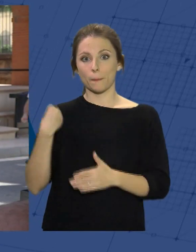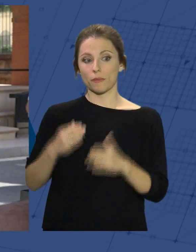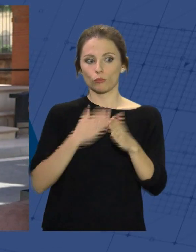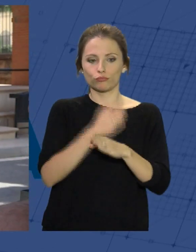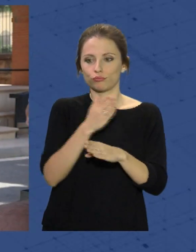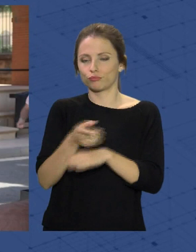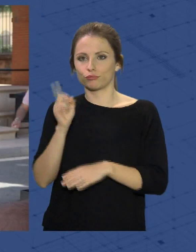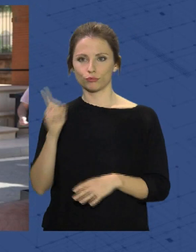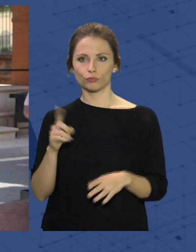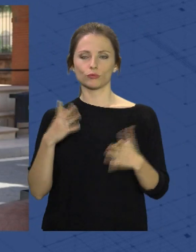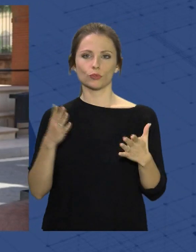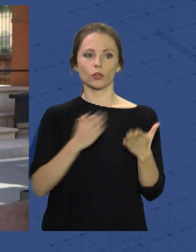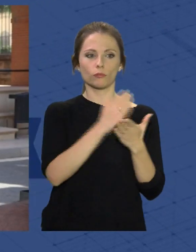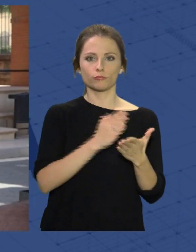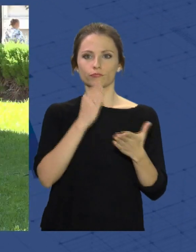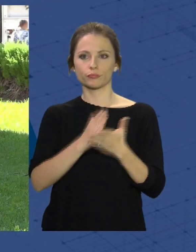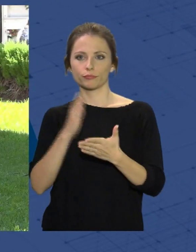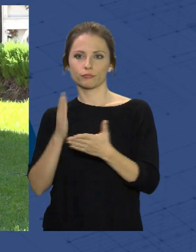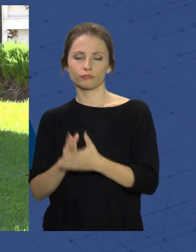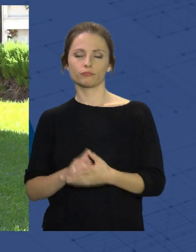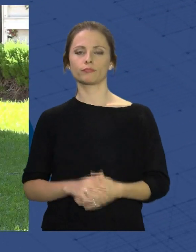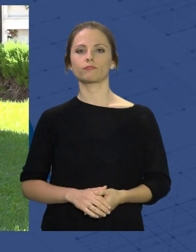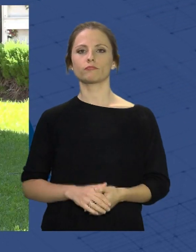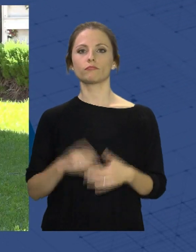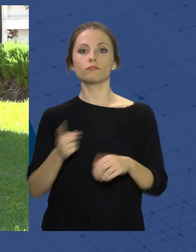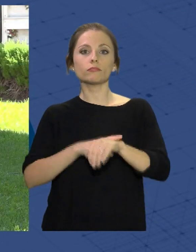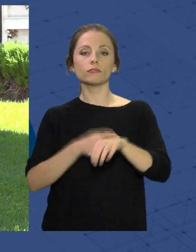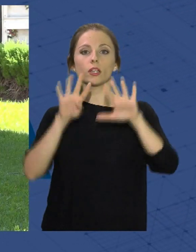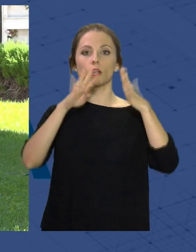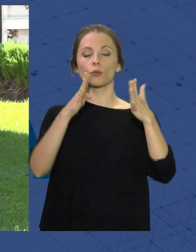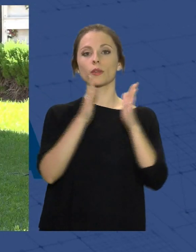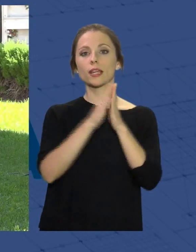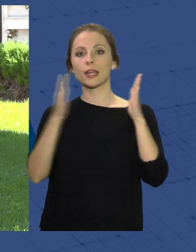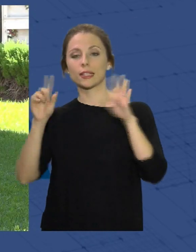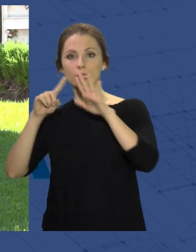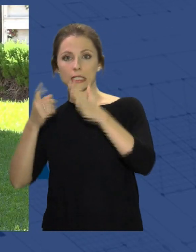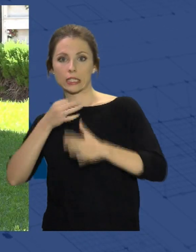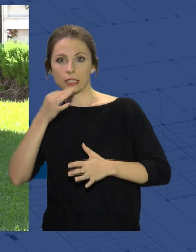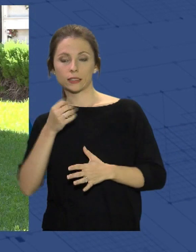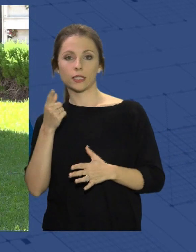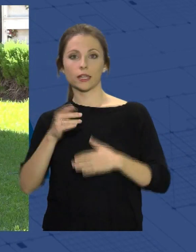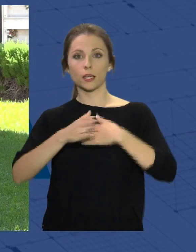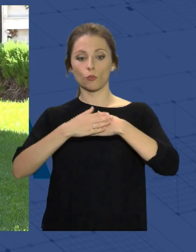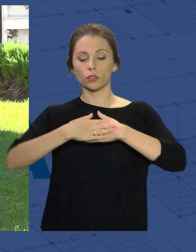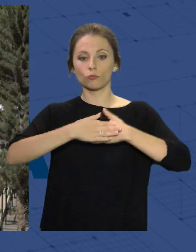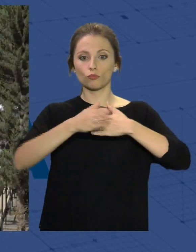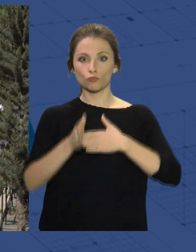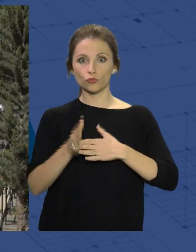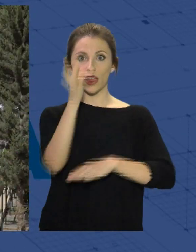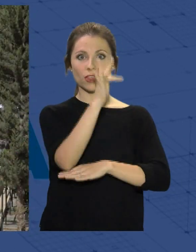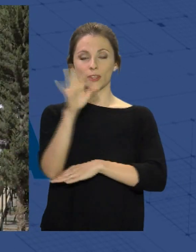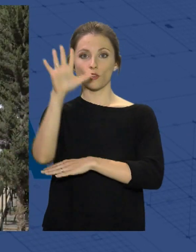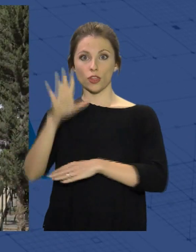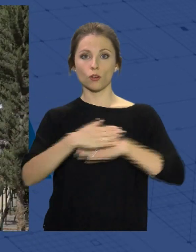cementerios y hoy un día absolutamente de normalidad. Desde las 9 de la mañana y hasta las 6 permanecieron abiertas las puertas de los 5 cementerios de Almería,